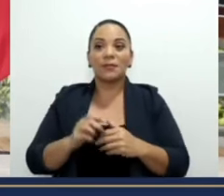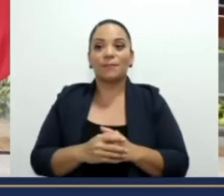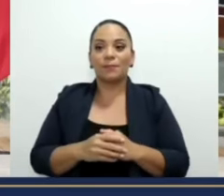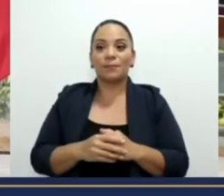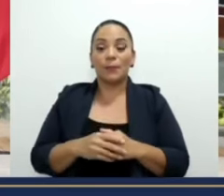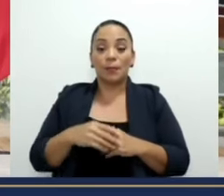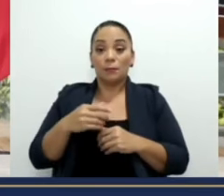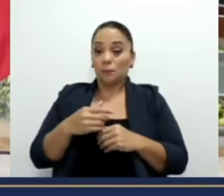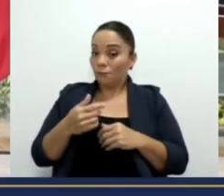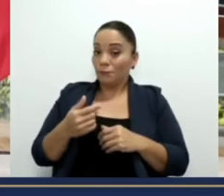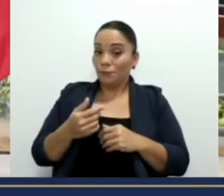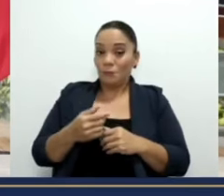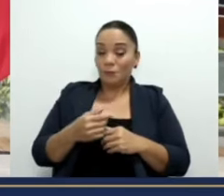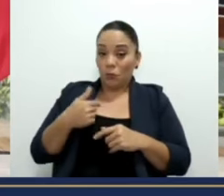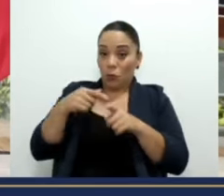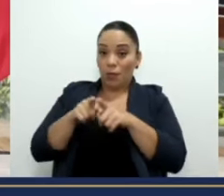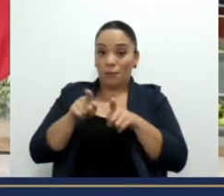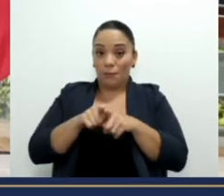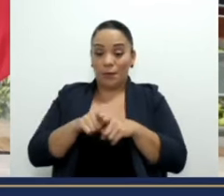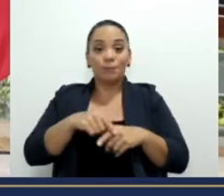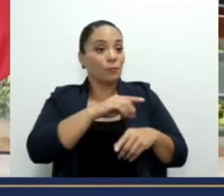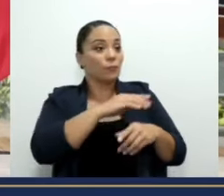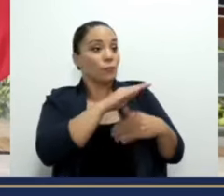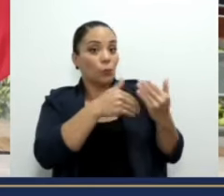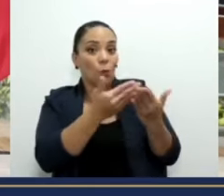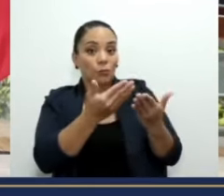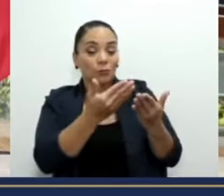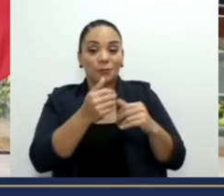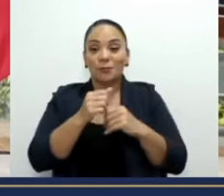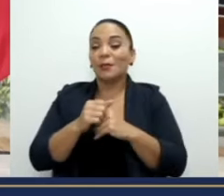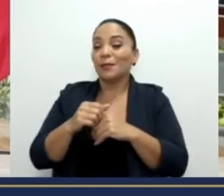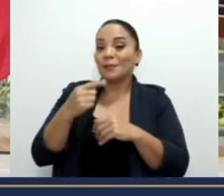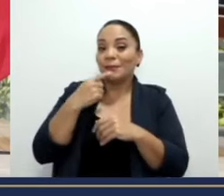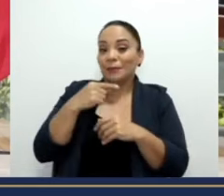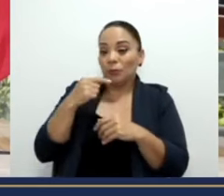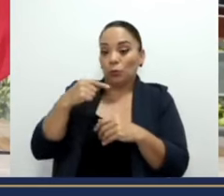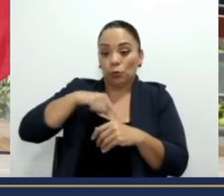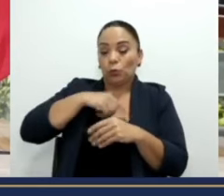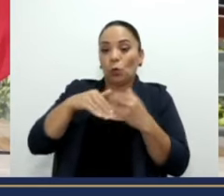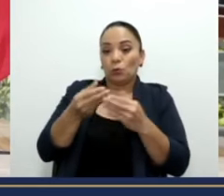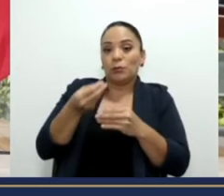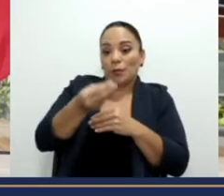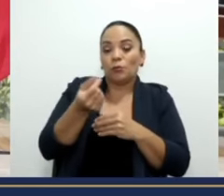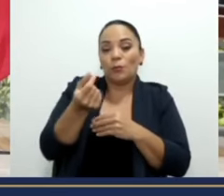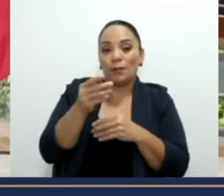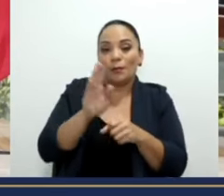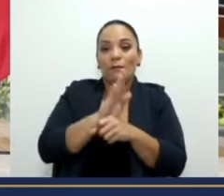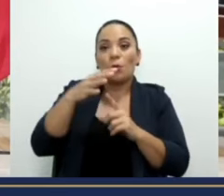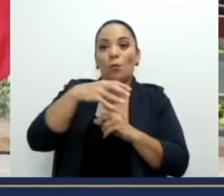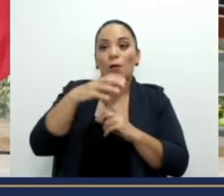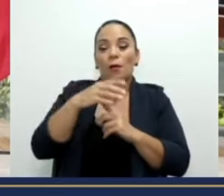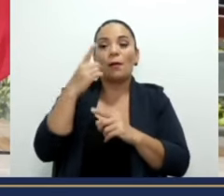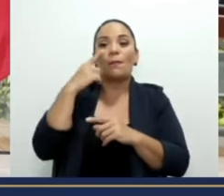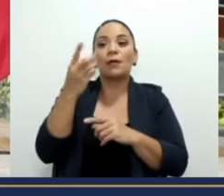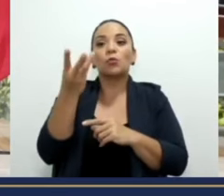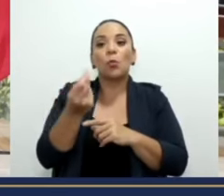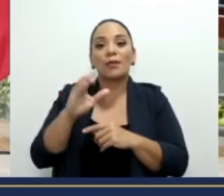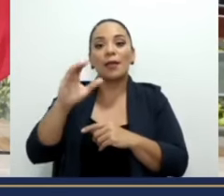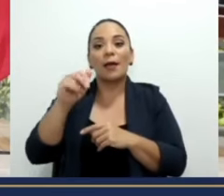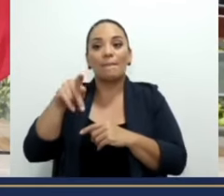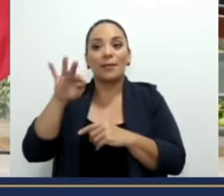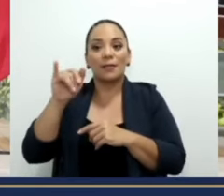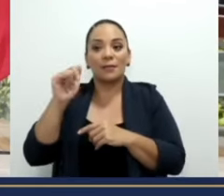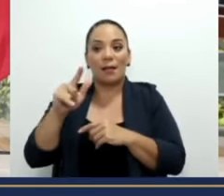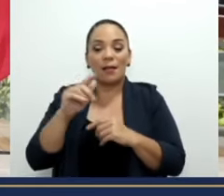sí, yo también. Todo el aporte patronal. Todos le tenemos que dar plata al Banco Popular para su cuenta de capital. Así es.